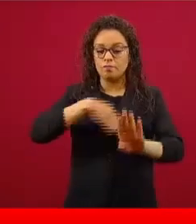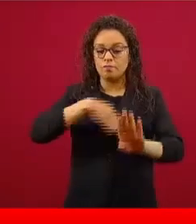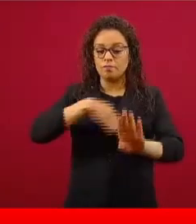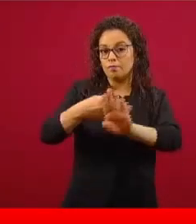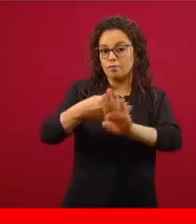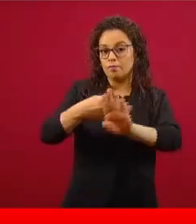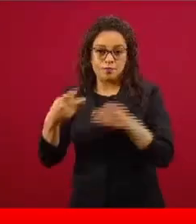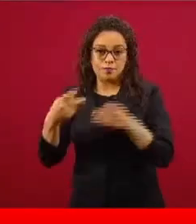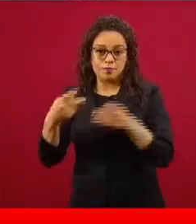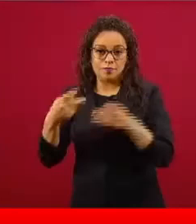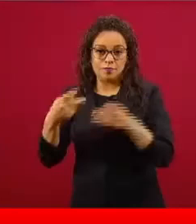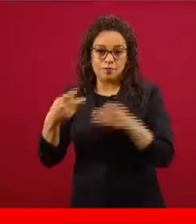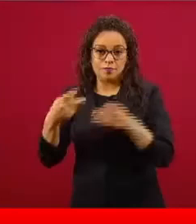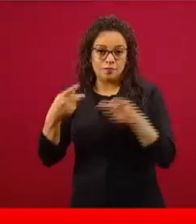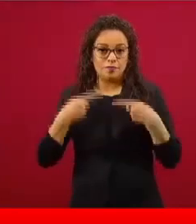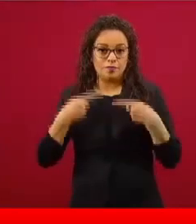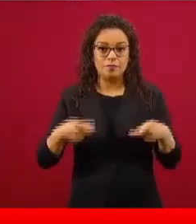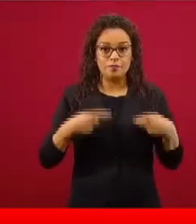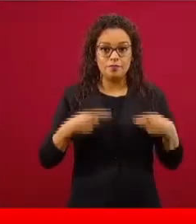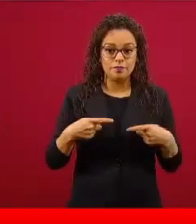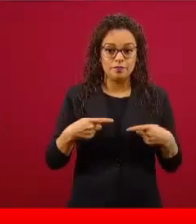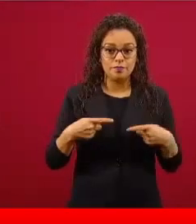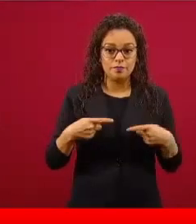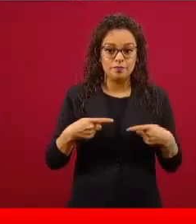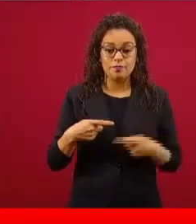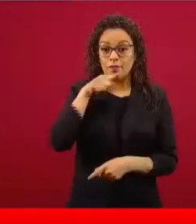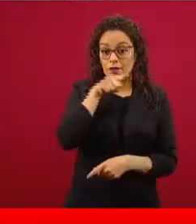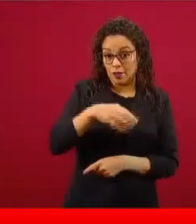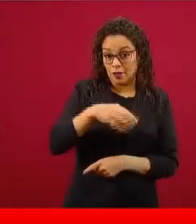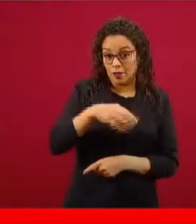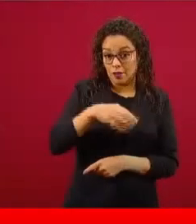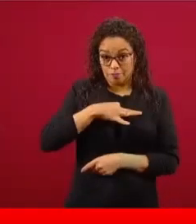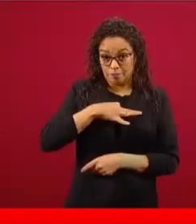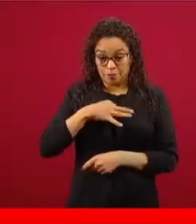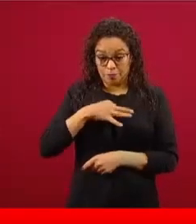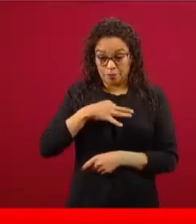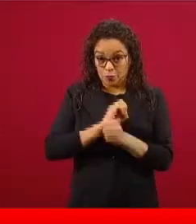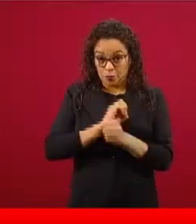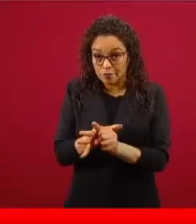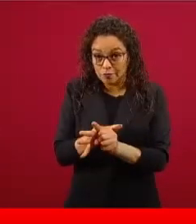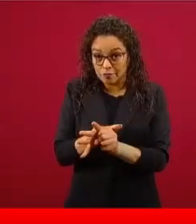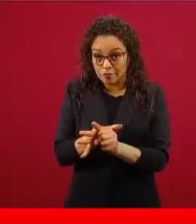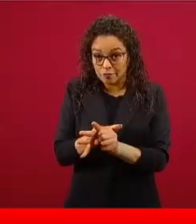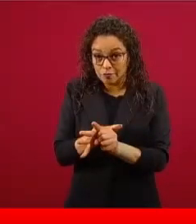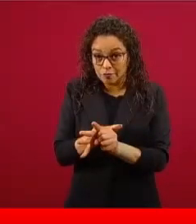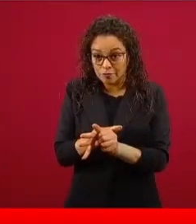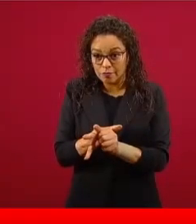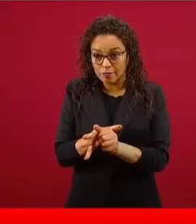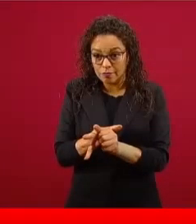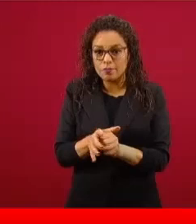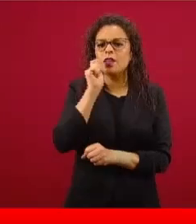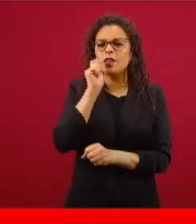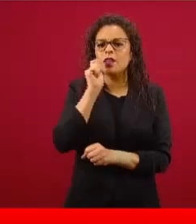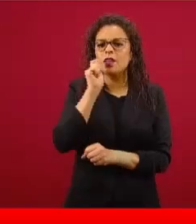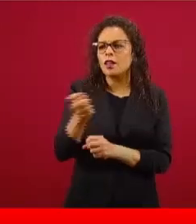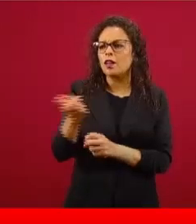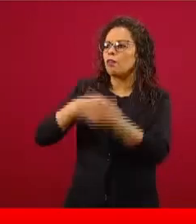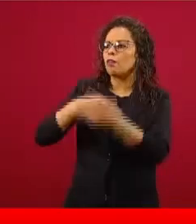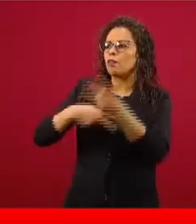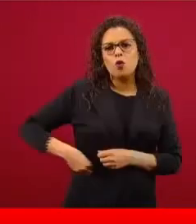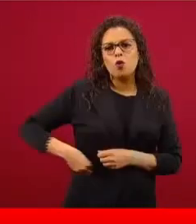para que la responsabilidad del coronavirus sea de un ente profesional o de alguien. Esto